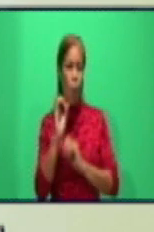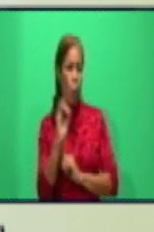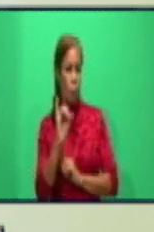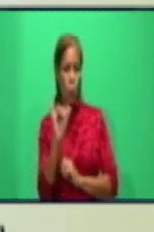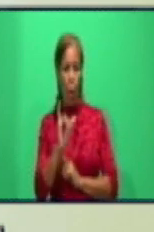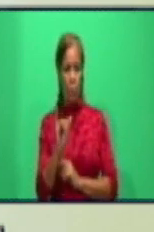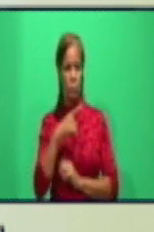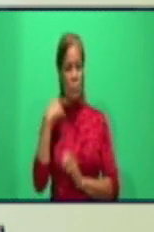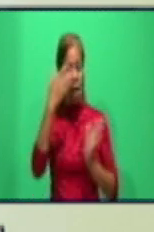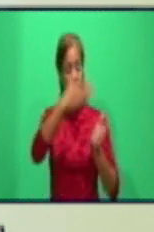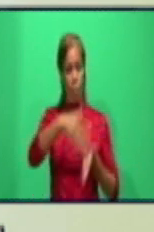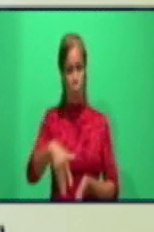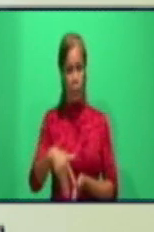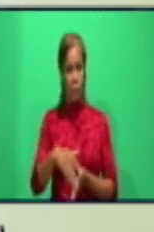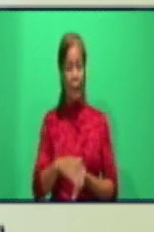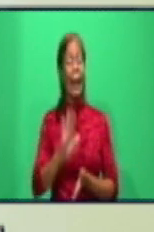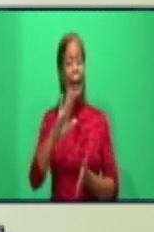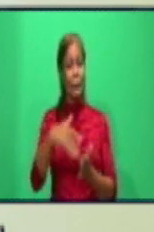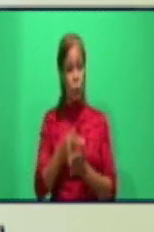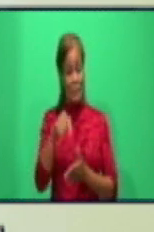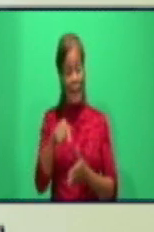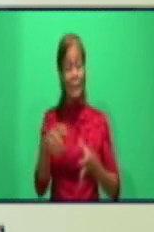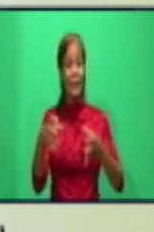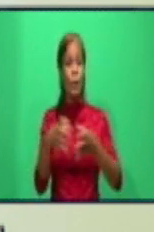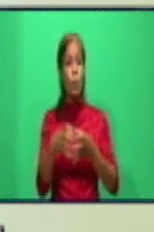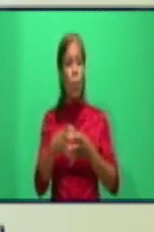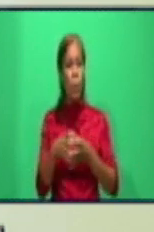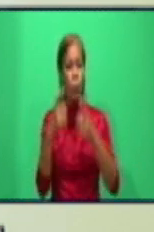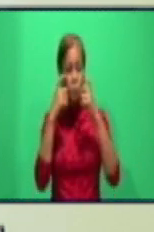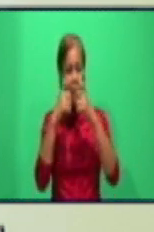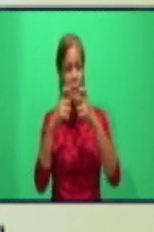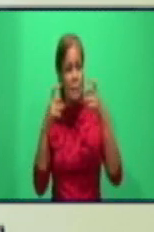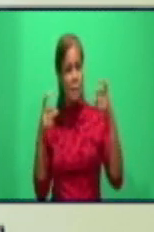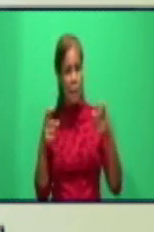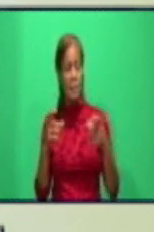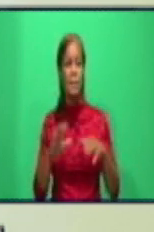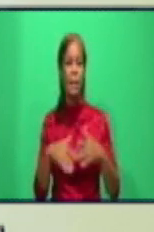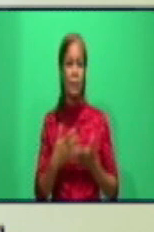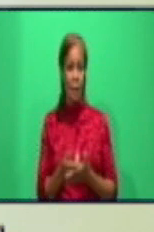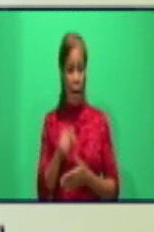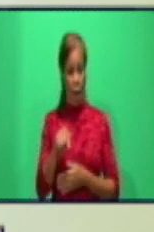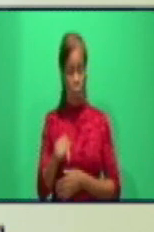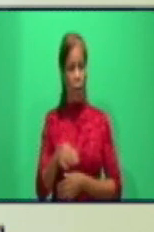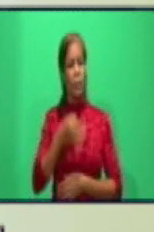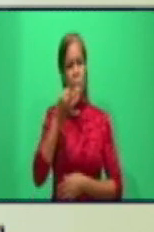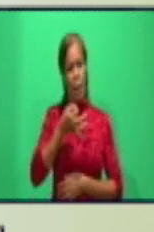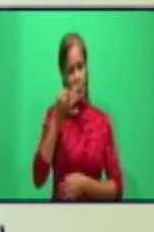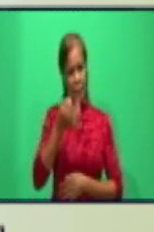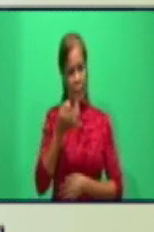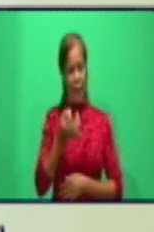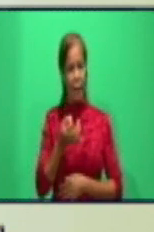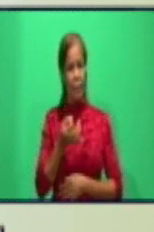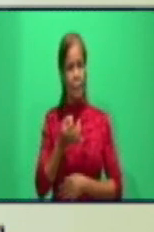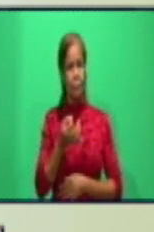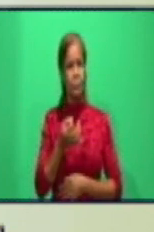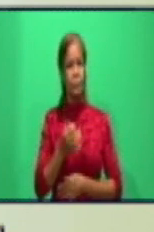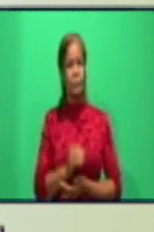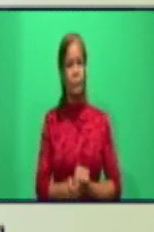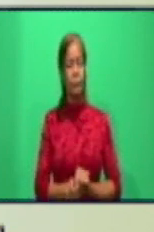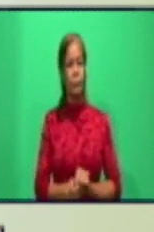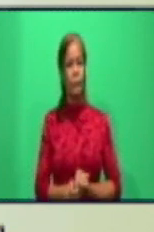ahí este grupo de ciencia ha estudiado un grupo de medicamentos a los cuales me voy a referir con posterioridad y que, lógicamente,